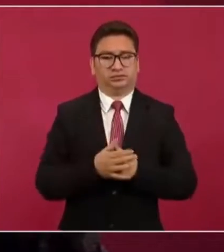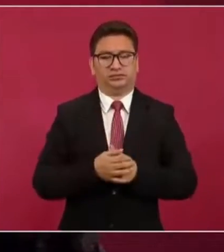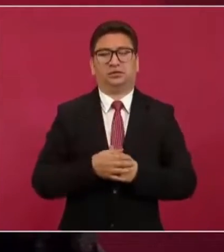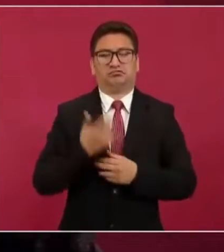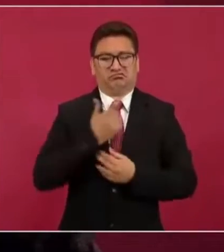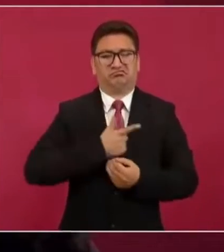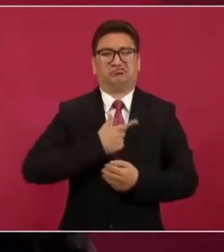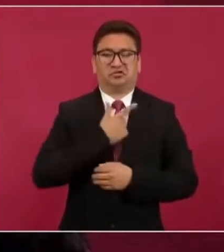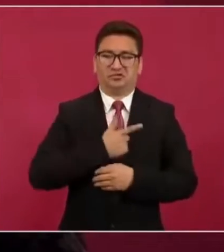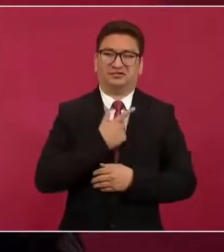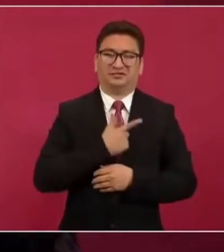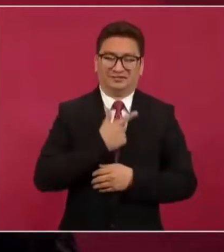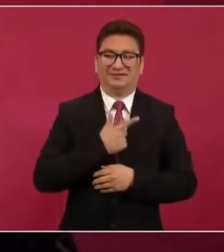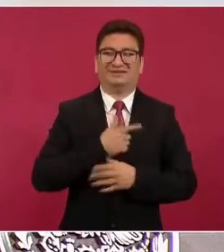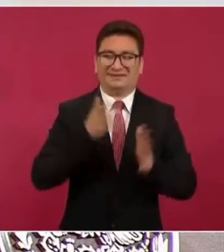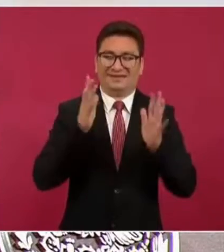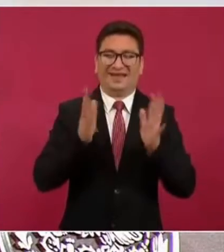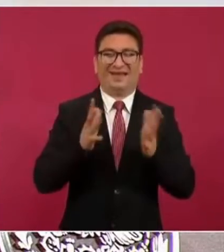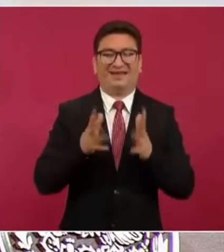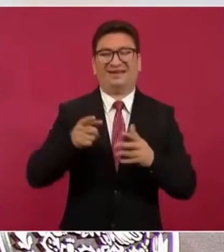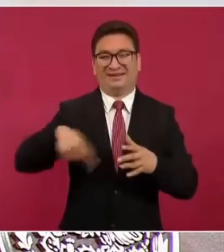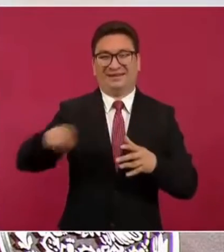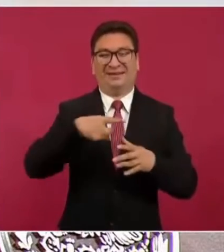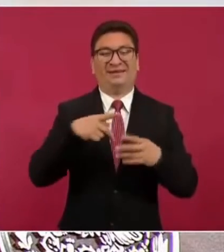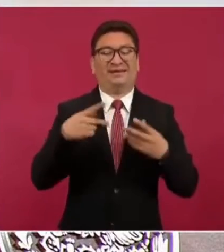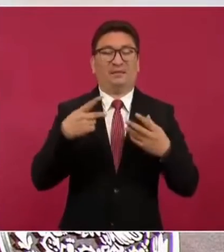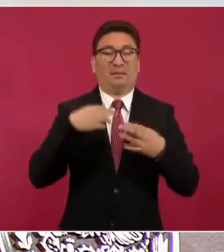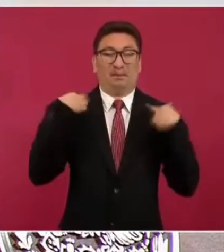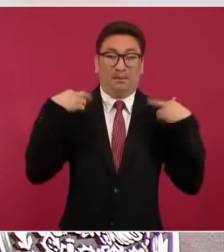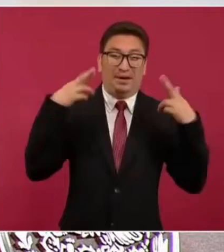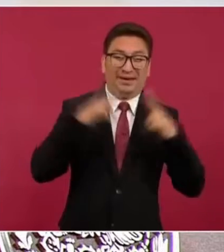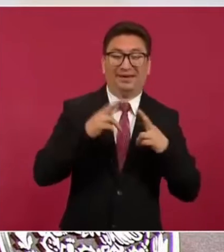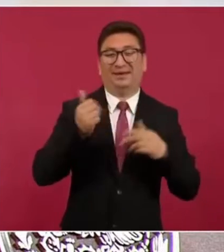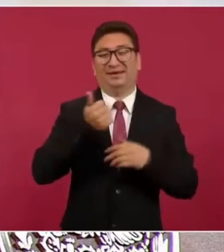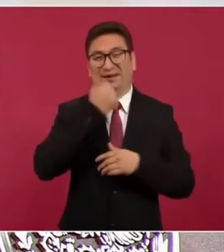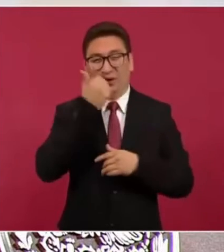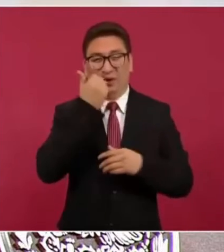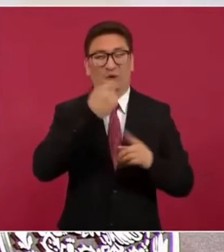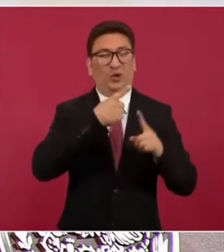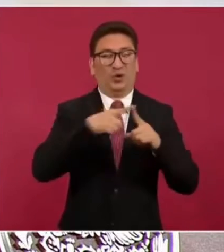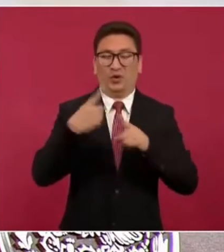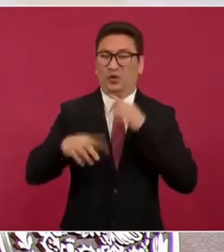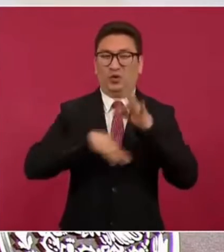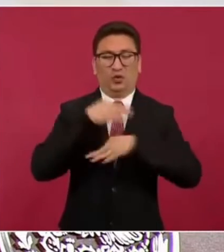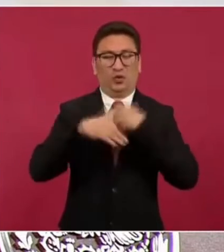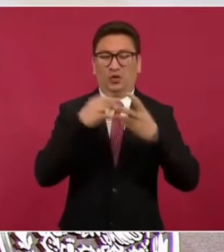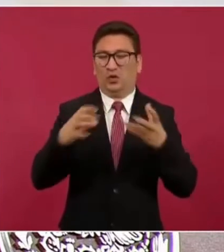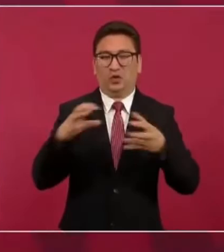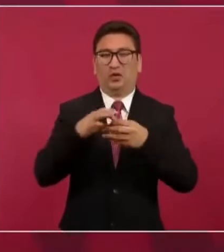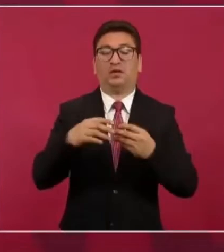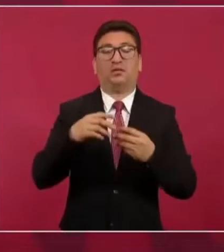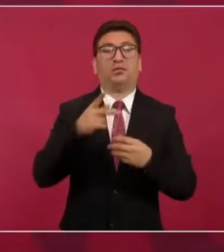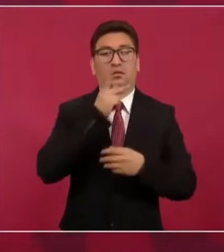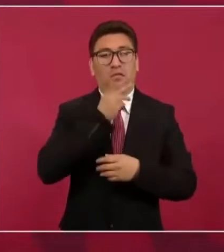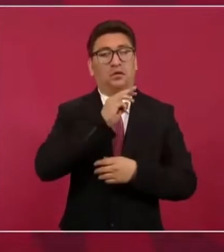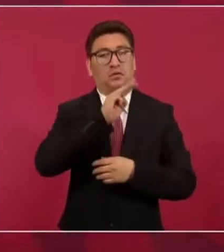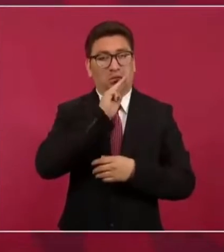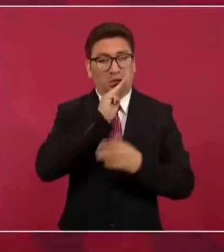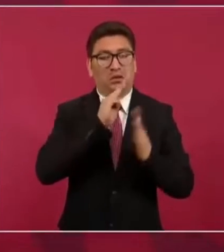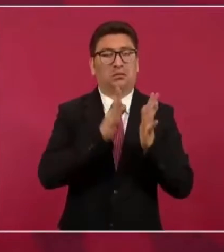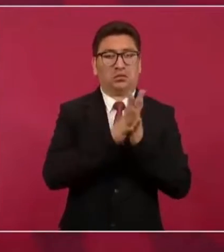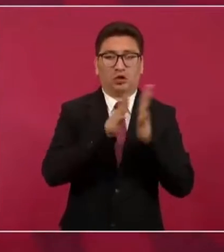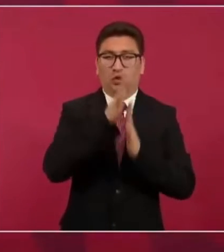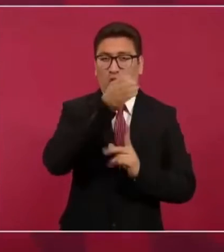Nos da mucho gusto que se están integrando ya todos los maestros, los alumnos y la participación de los padres de familia en los